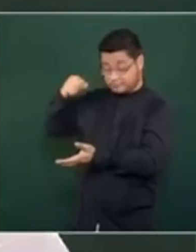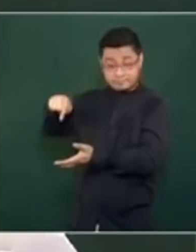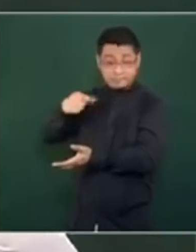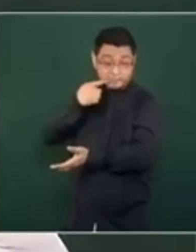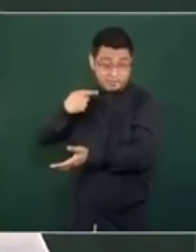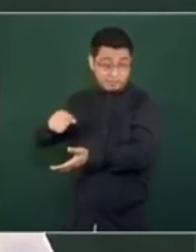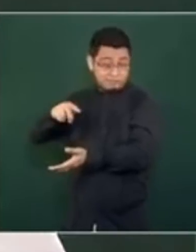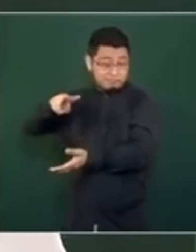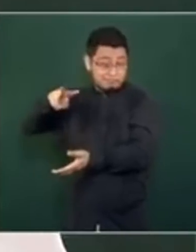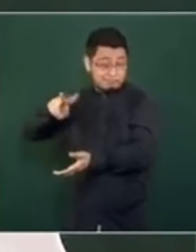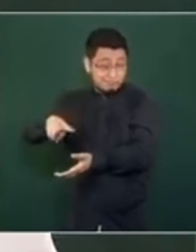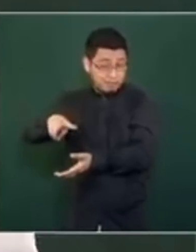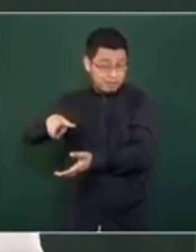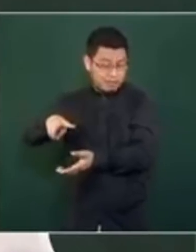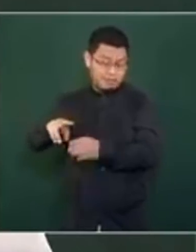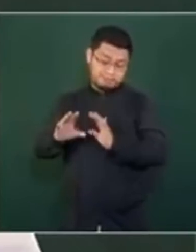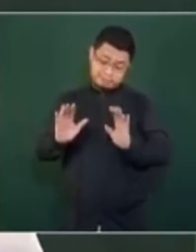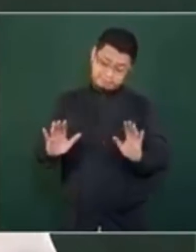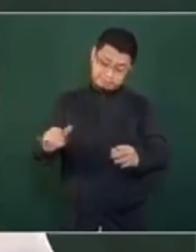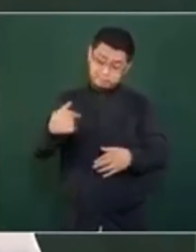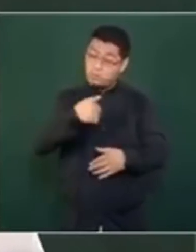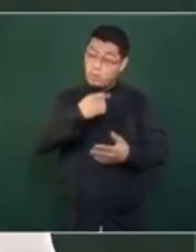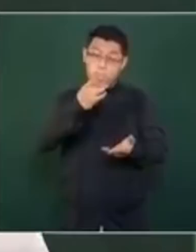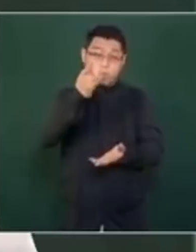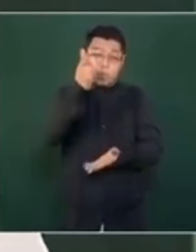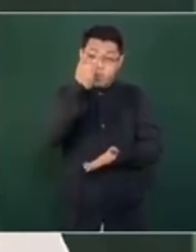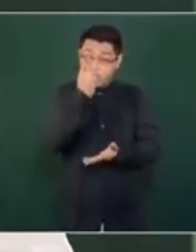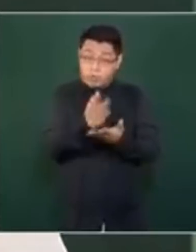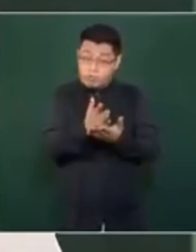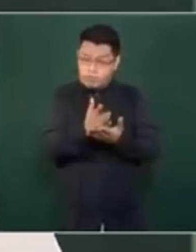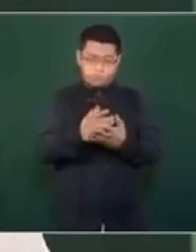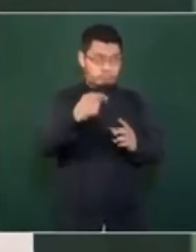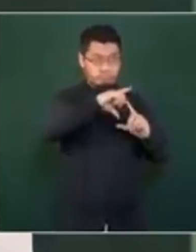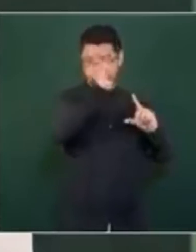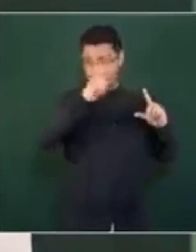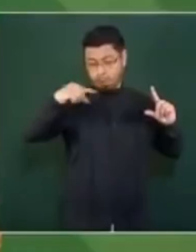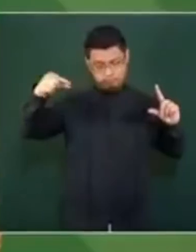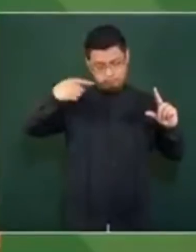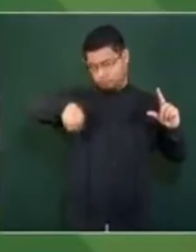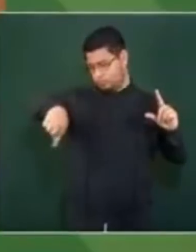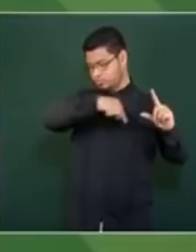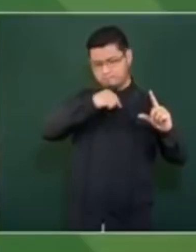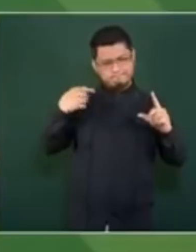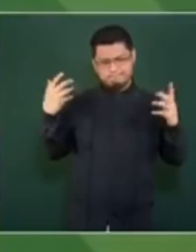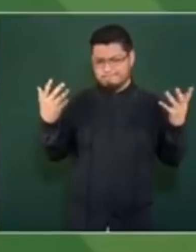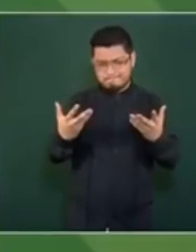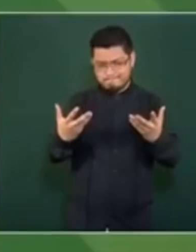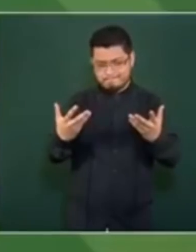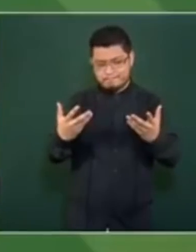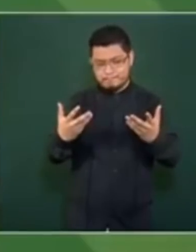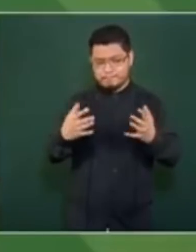único que nosotros estamos obligados a hacer es que no